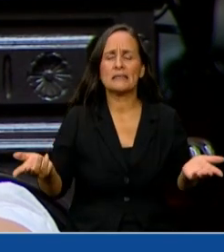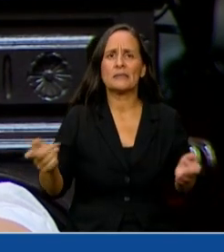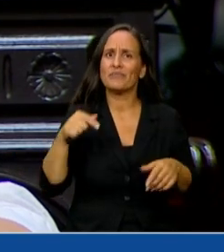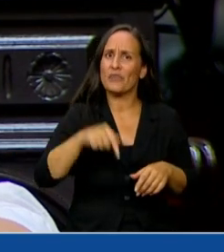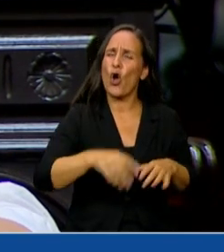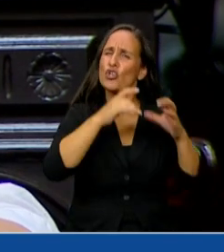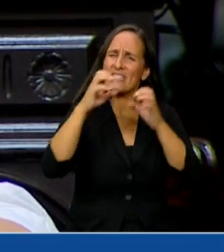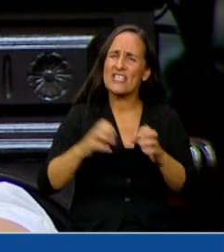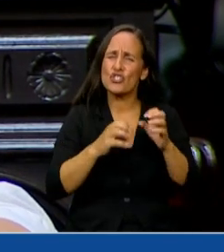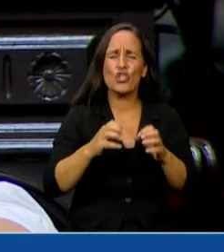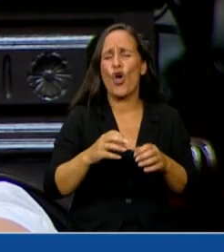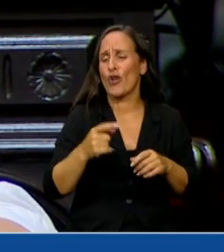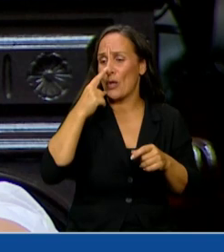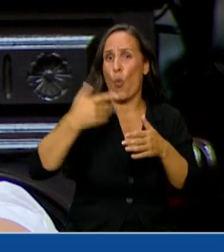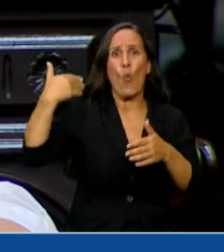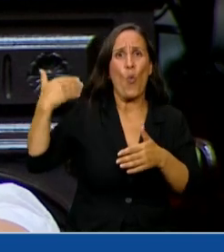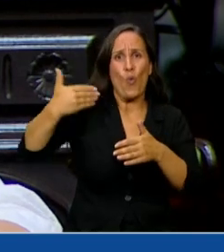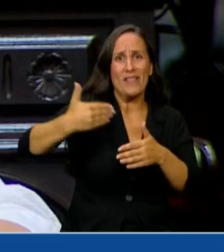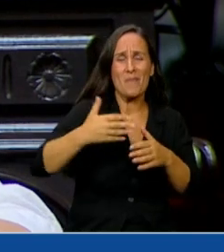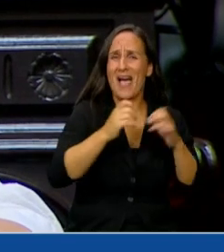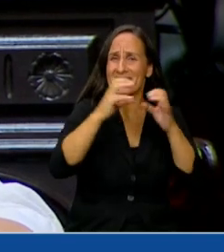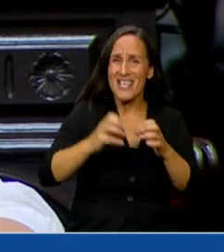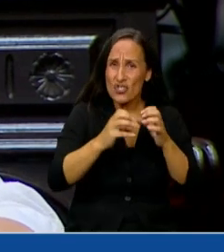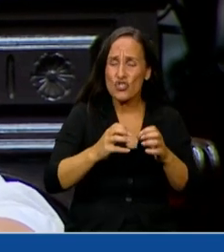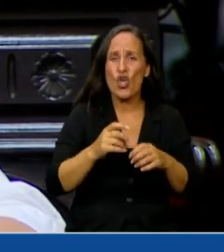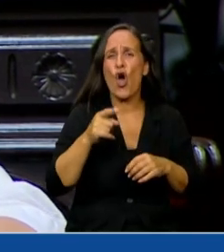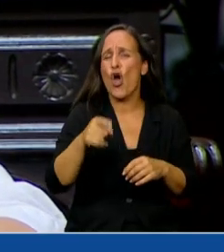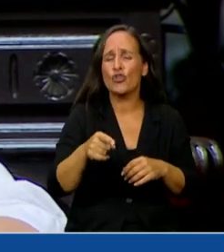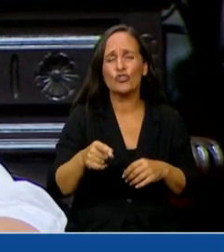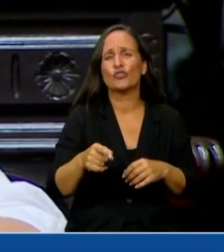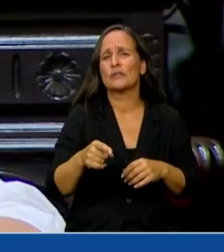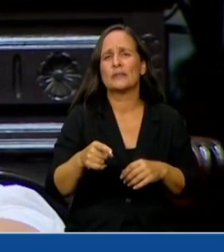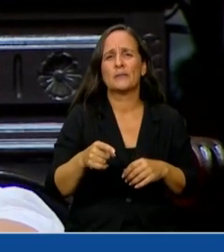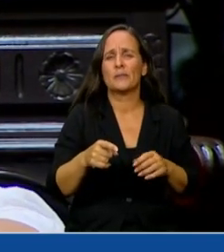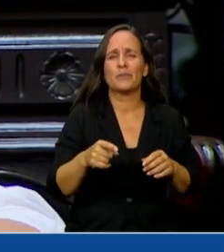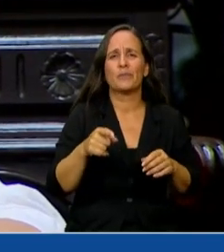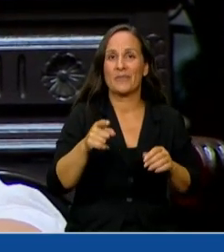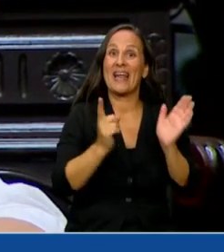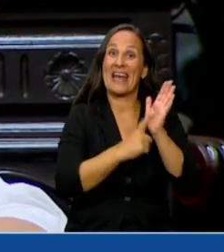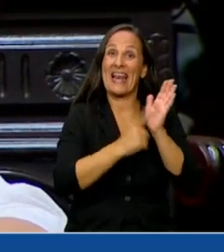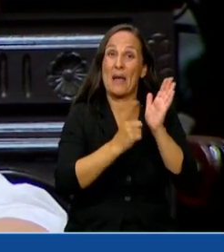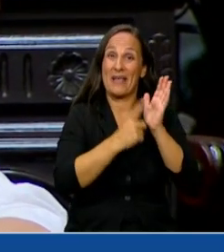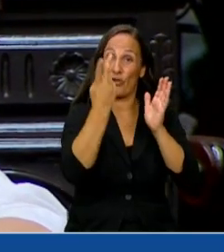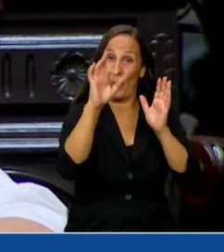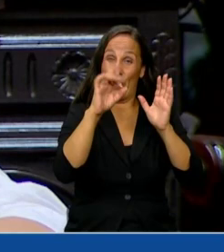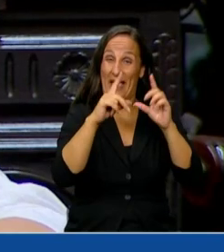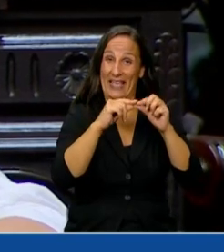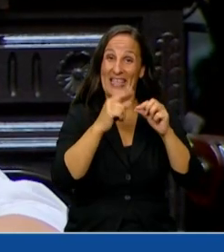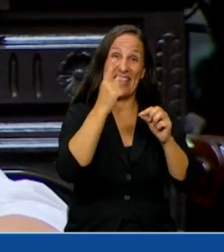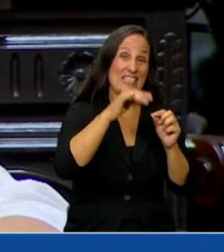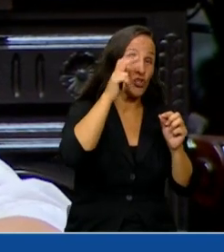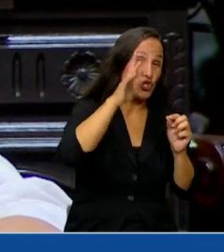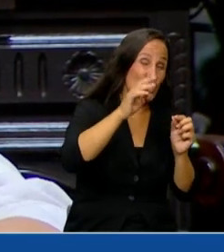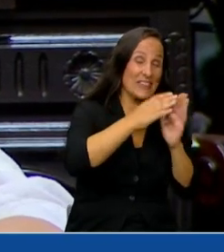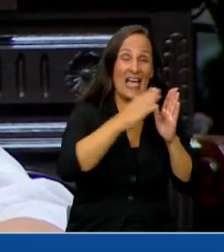durante esta sesión y todas las últimas sesiones, el título 20 de nuestro reglamento, del artículo 180 al